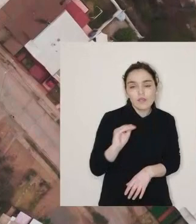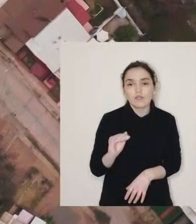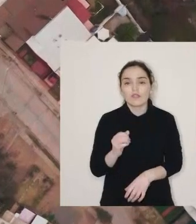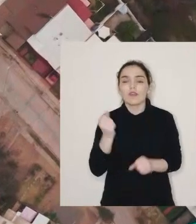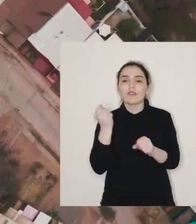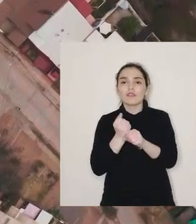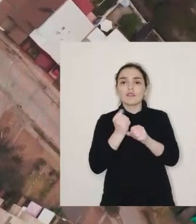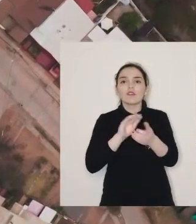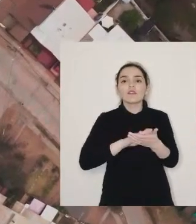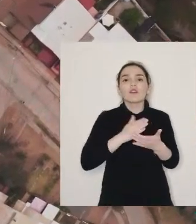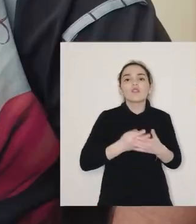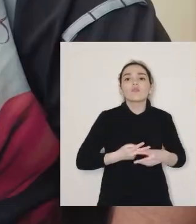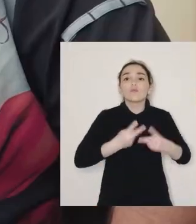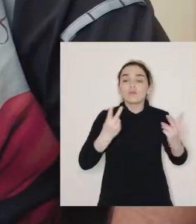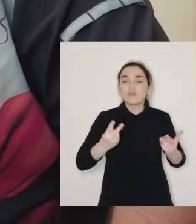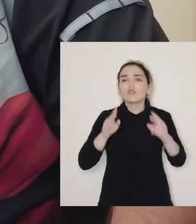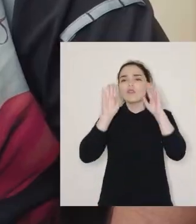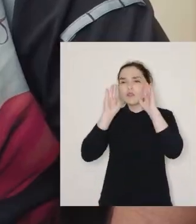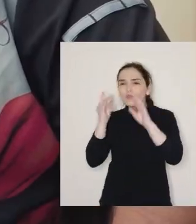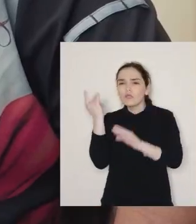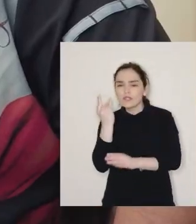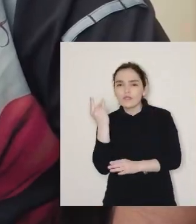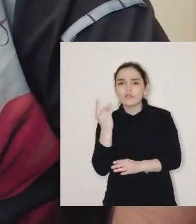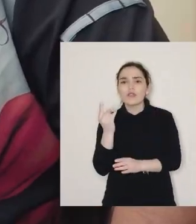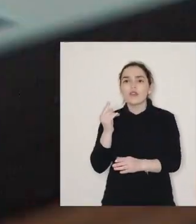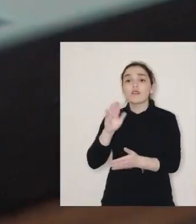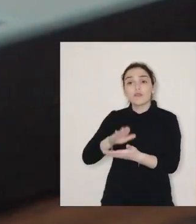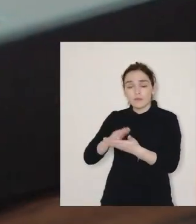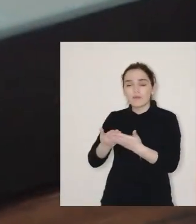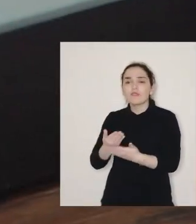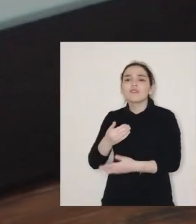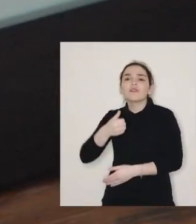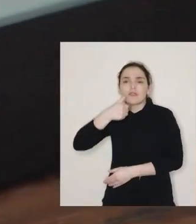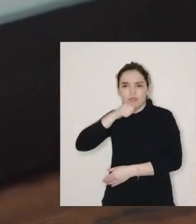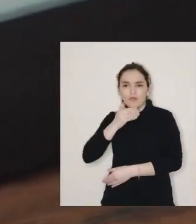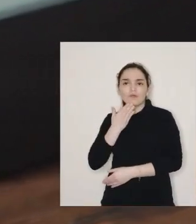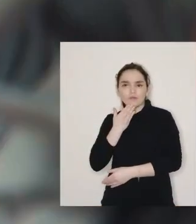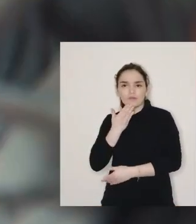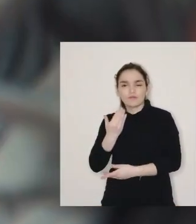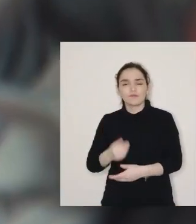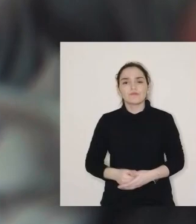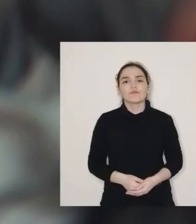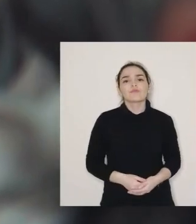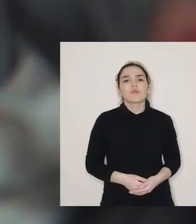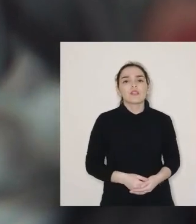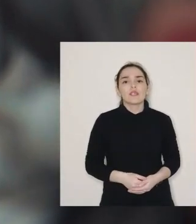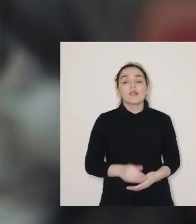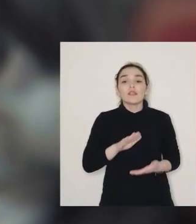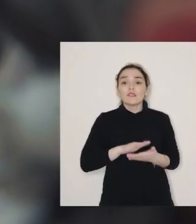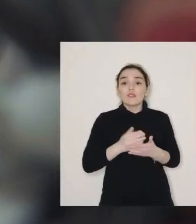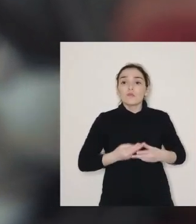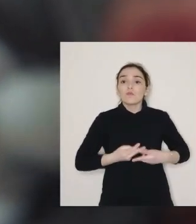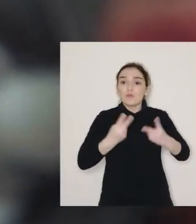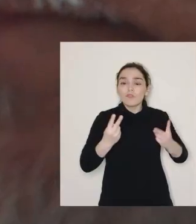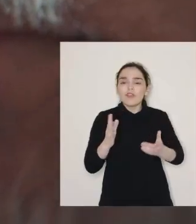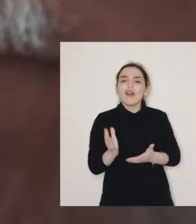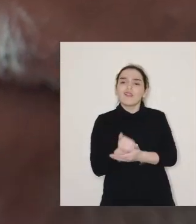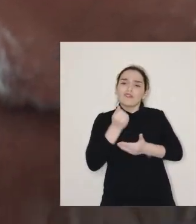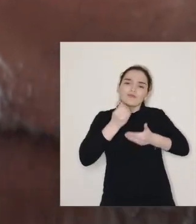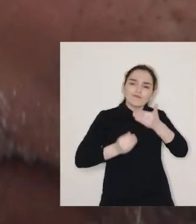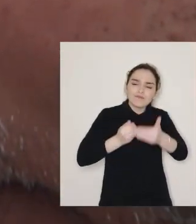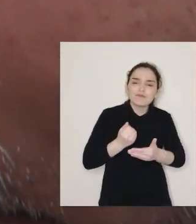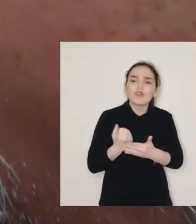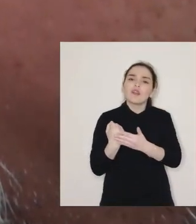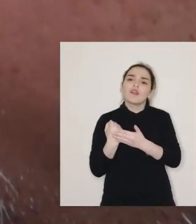trabajado en el sector público, en atención primaria y también me he desempeñado siempre en el sector privado. La salud pública